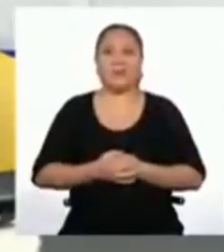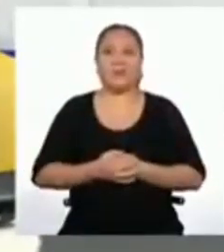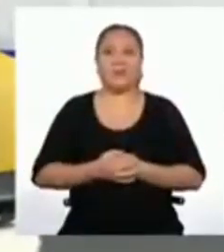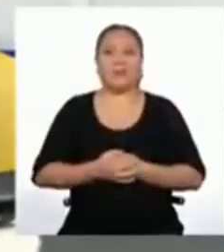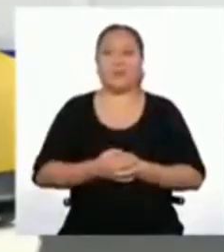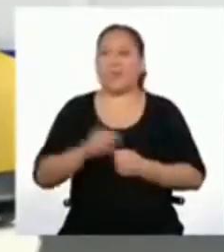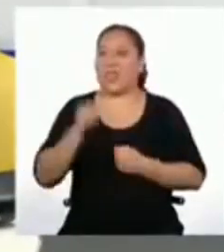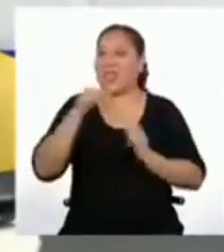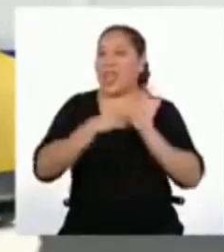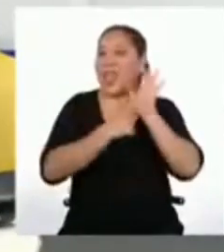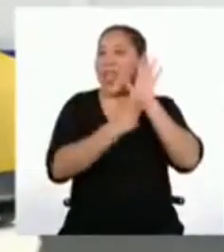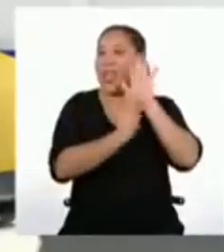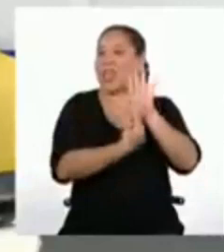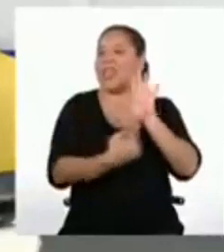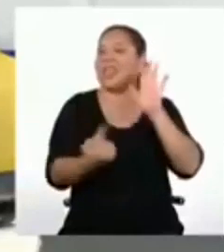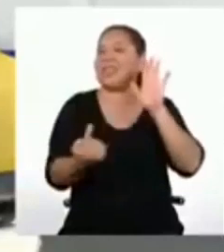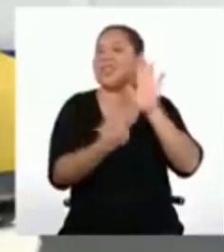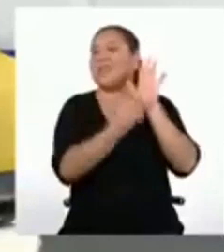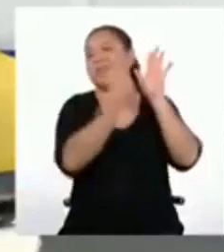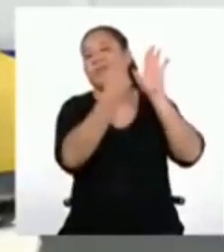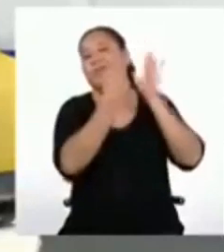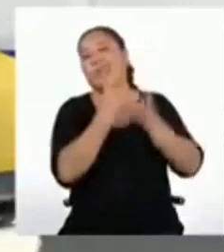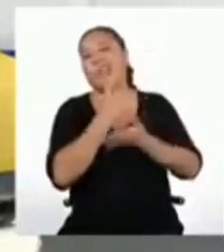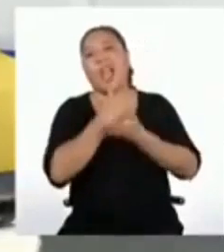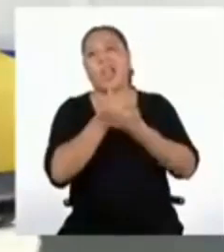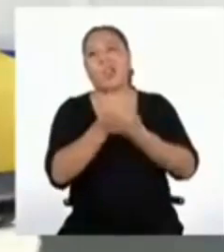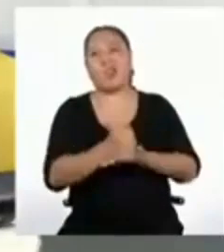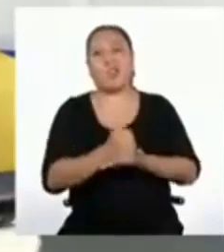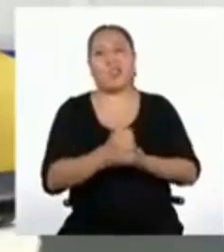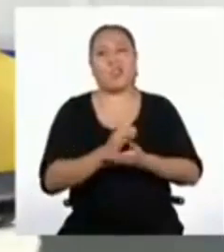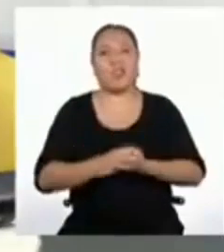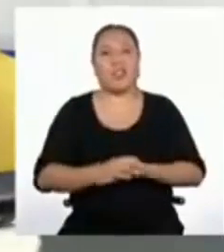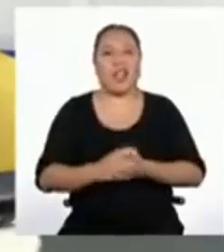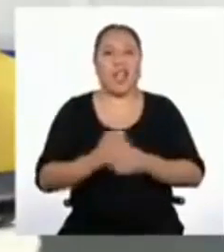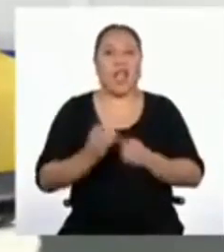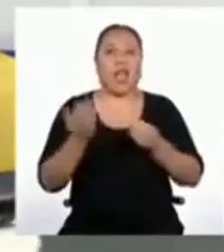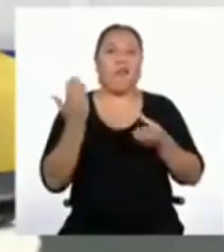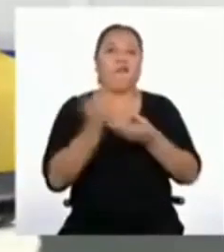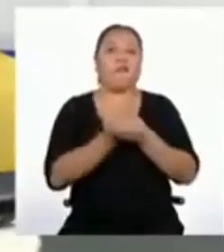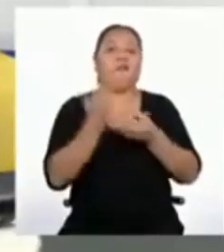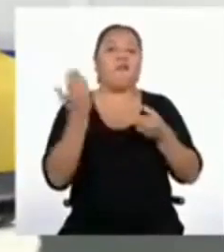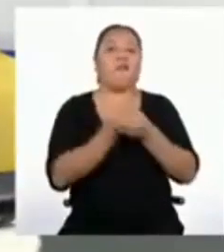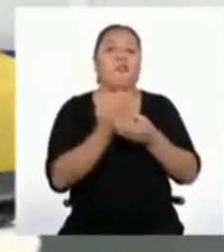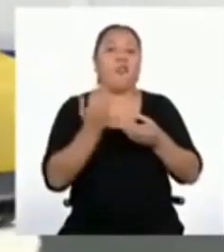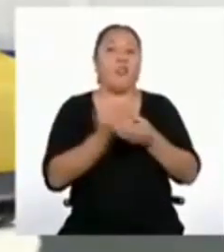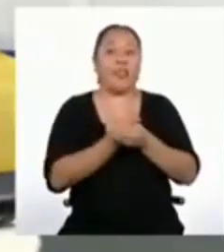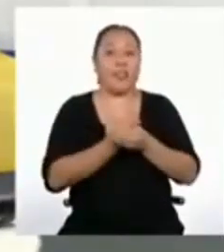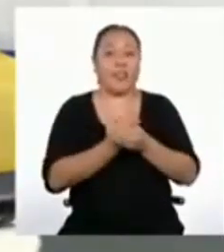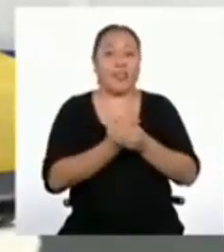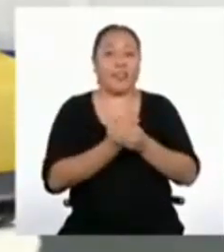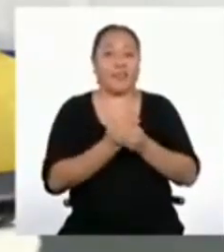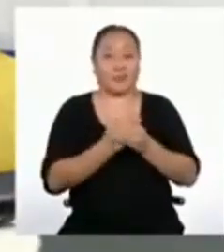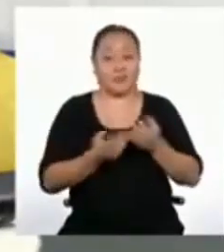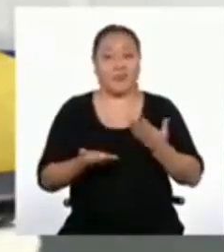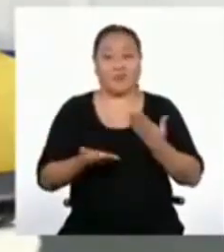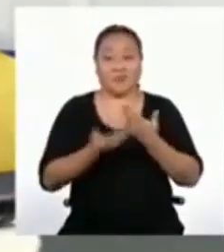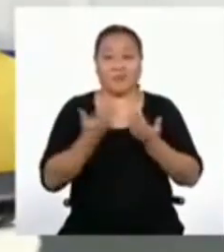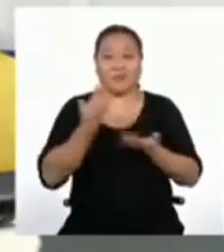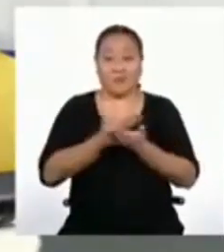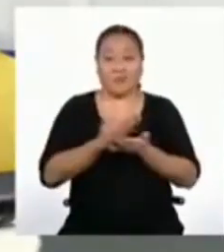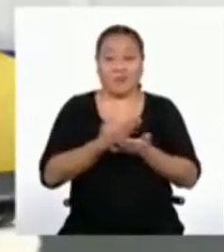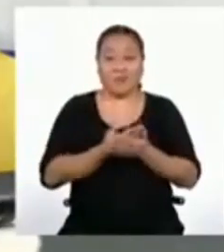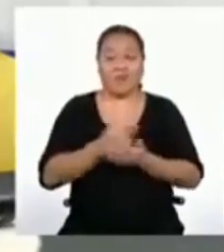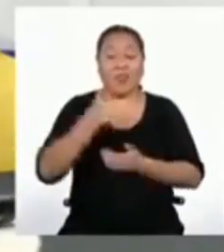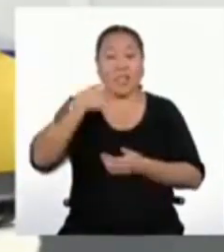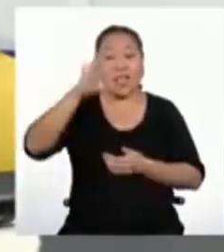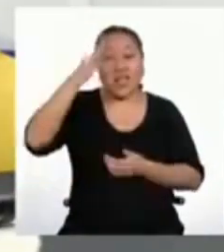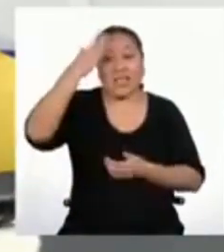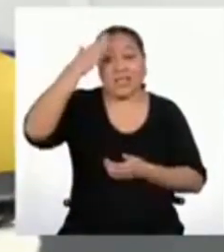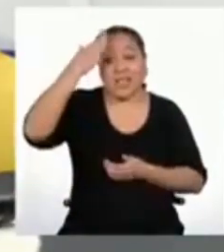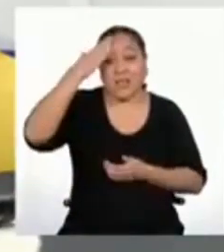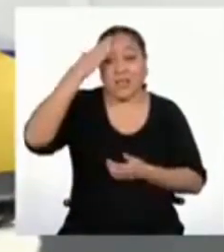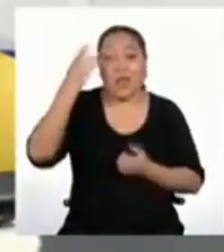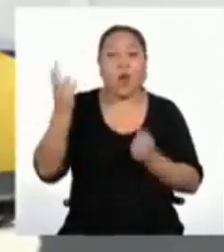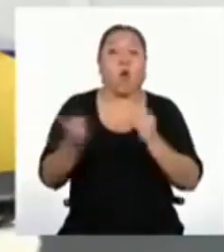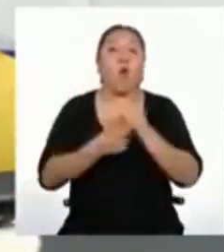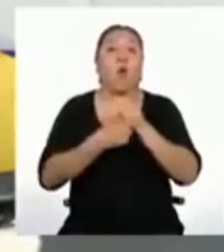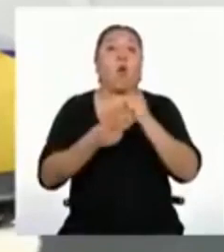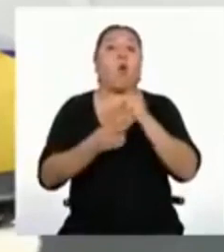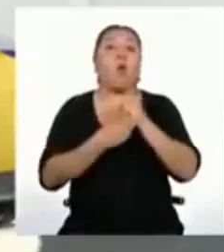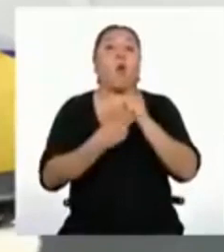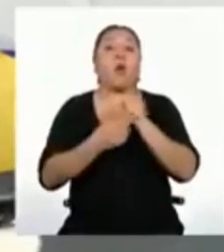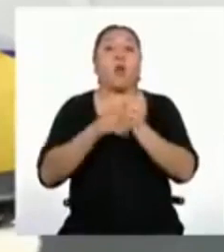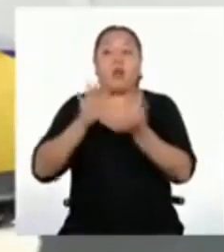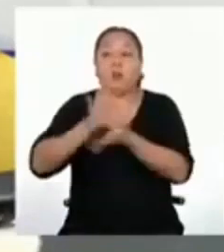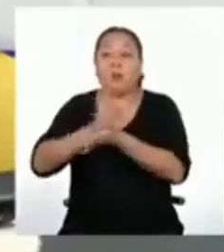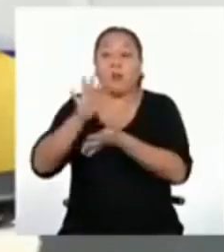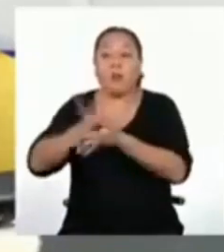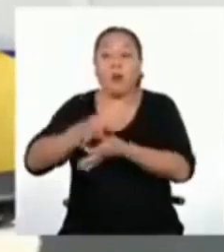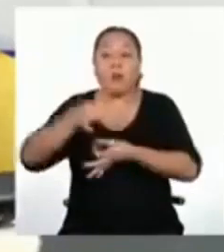Y aquí nuestro máximo aliado, el portafolio de evidencias. Ya saben que deben guardar los documentos